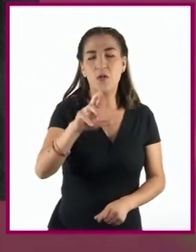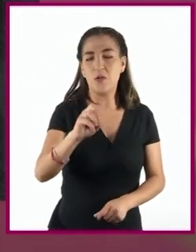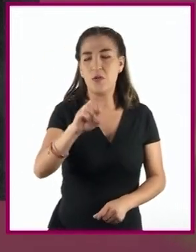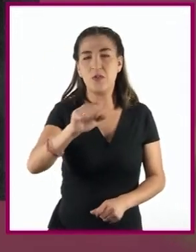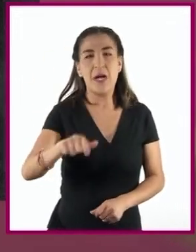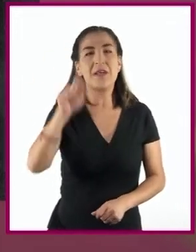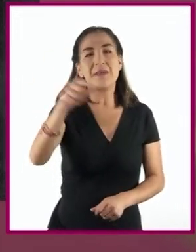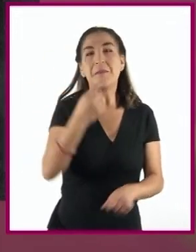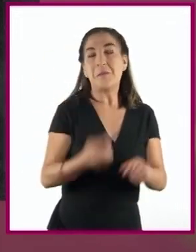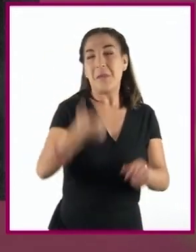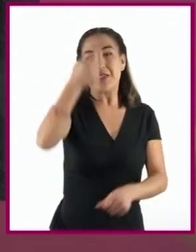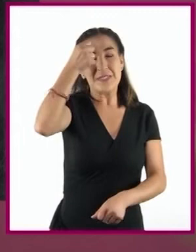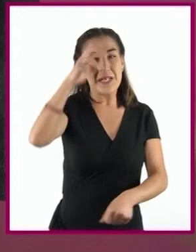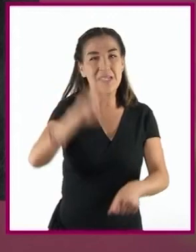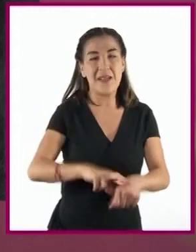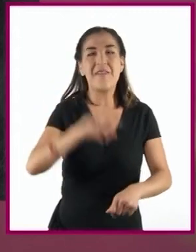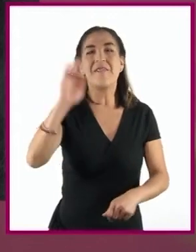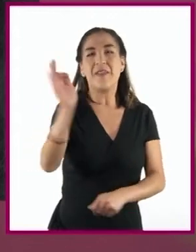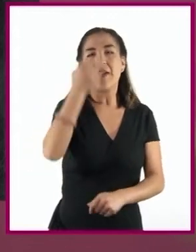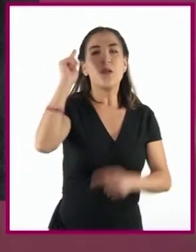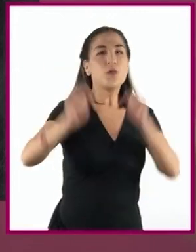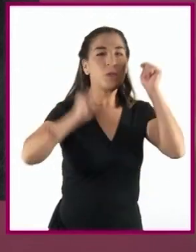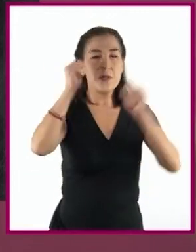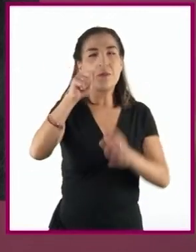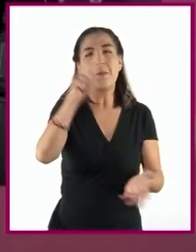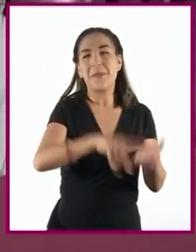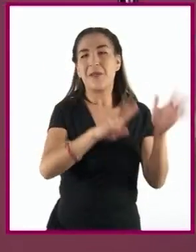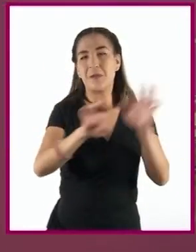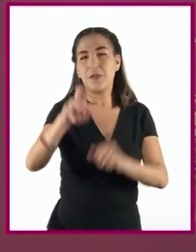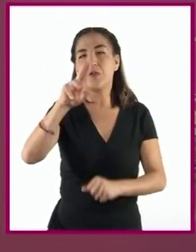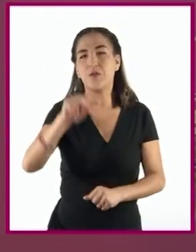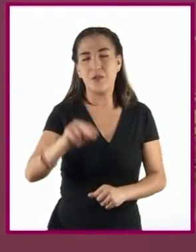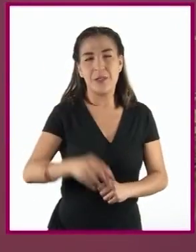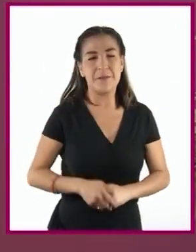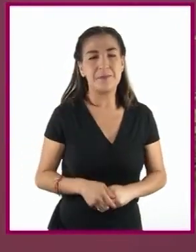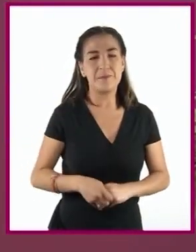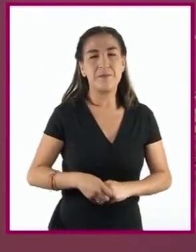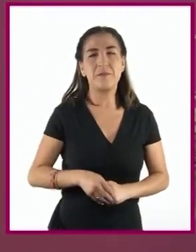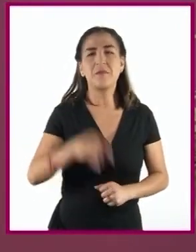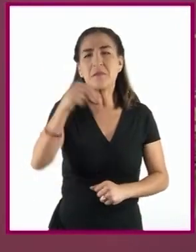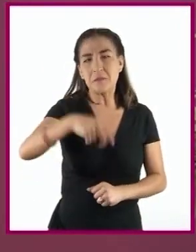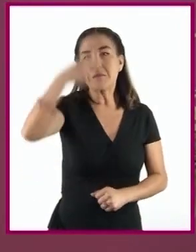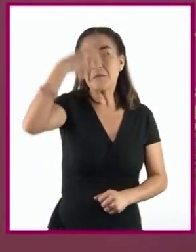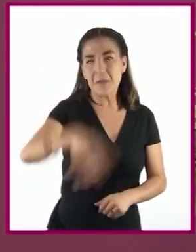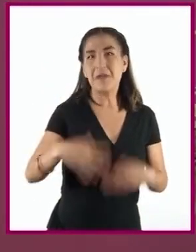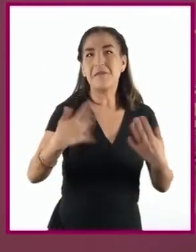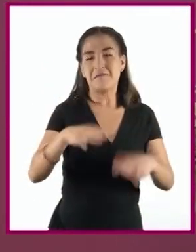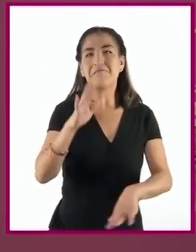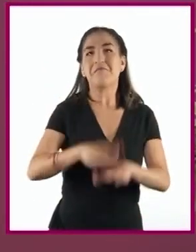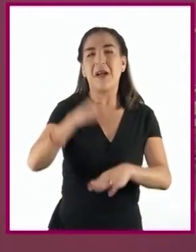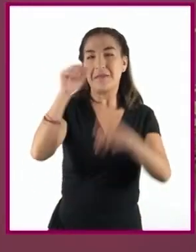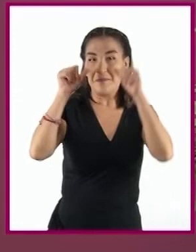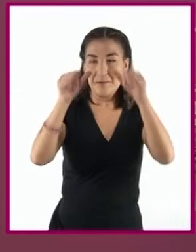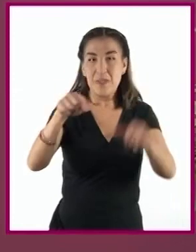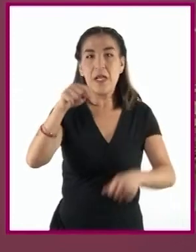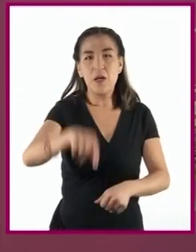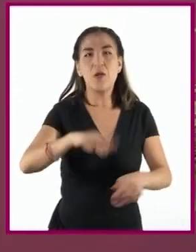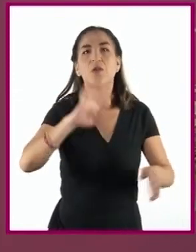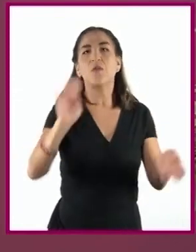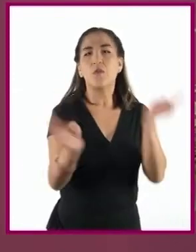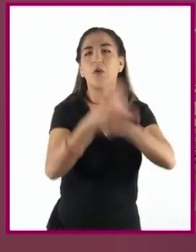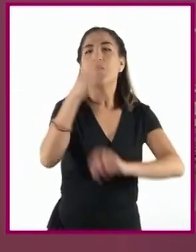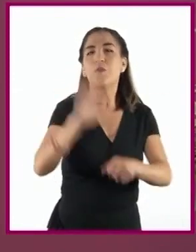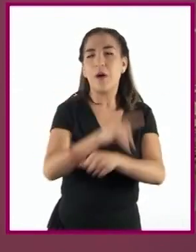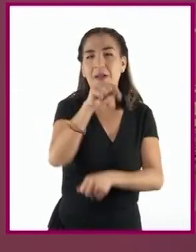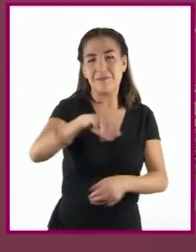secretaria federal de turismo en 1980 México tuvo gran atención del mundo por haber sido anfitrión